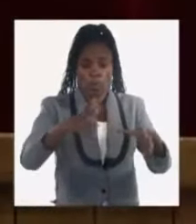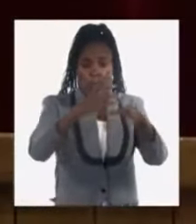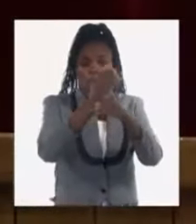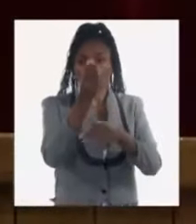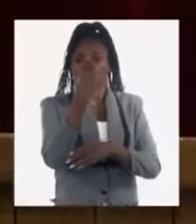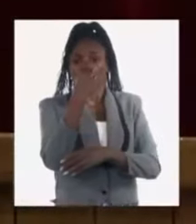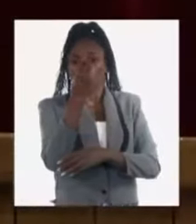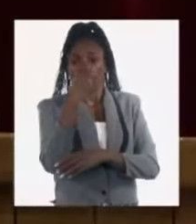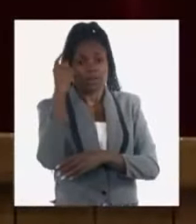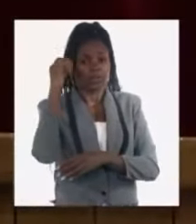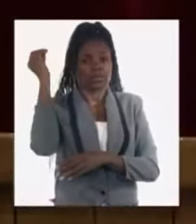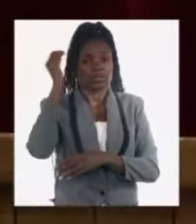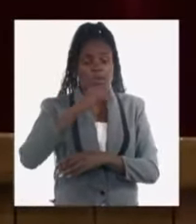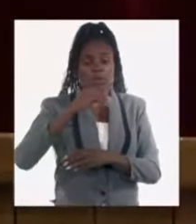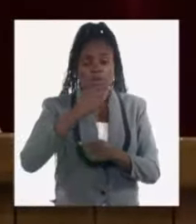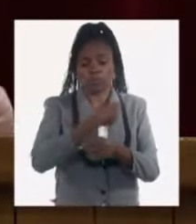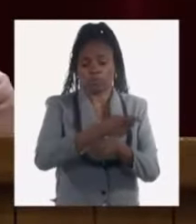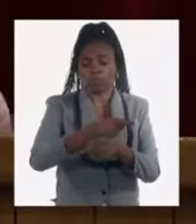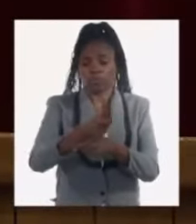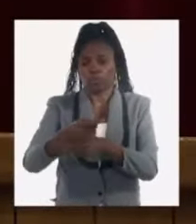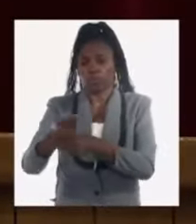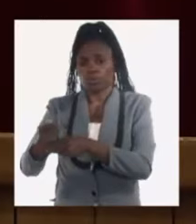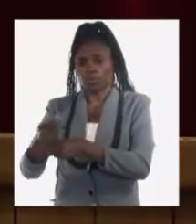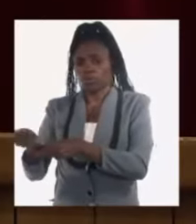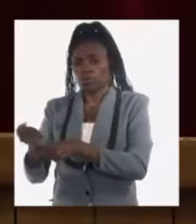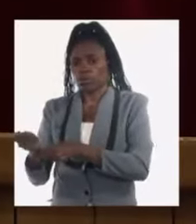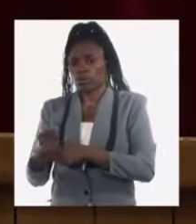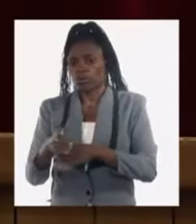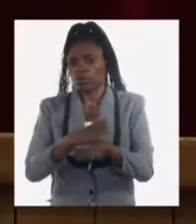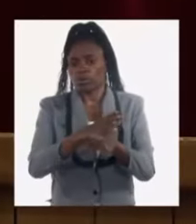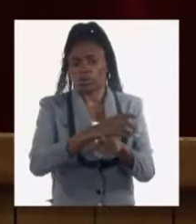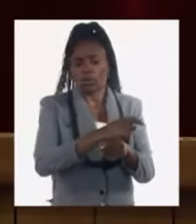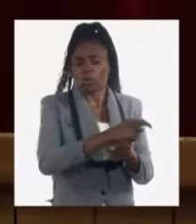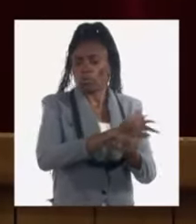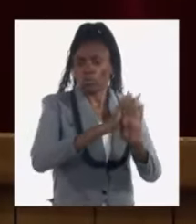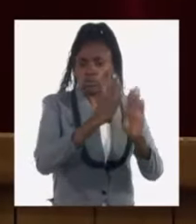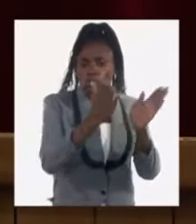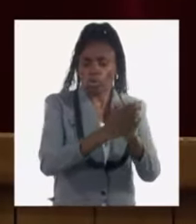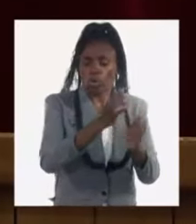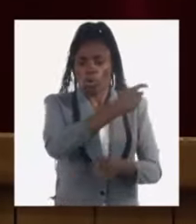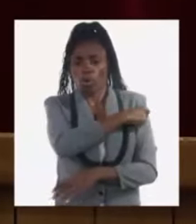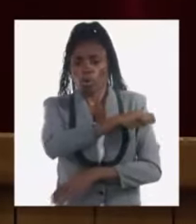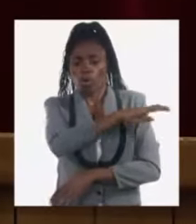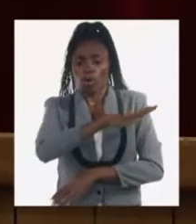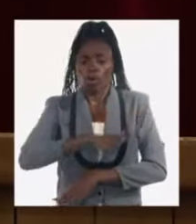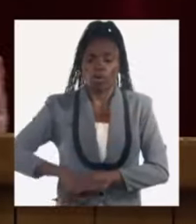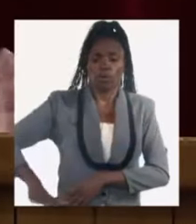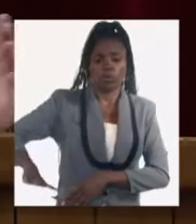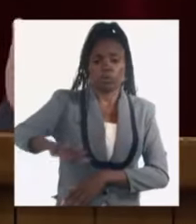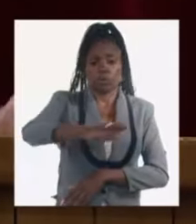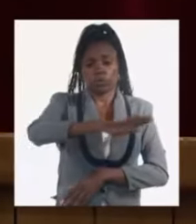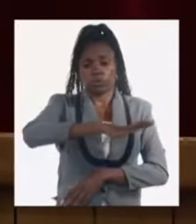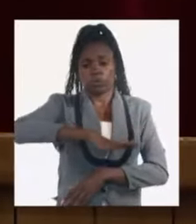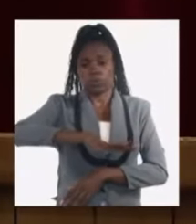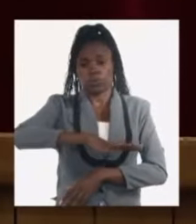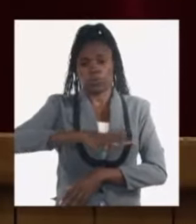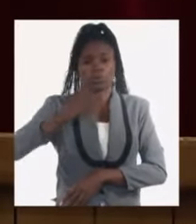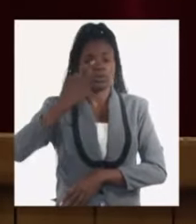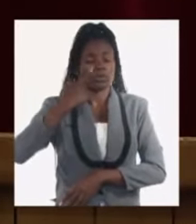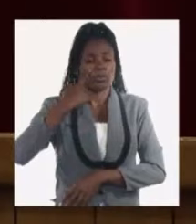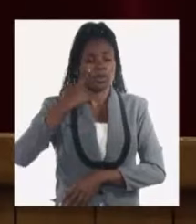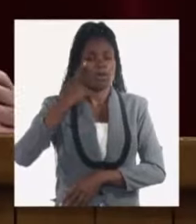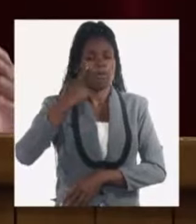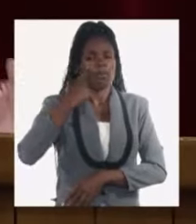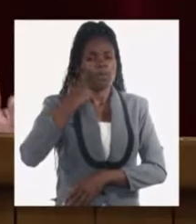conocen estamos distribuyendo de manera general a toda la población y hemos establecido determinados mecanismos y